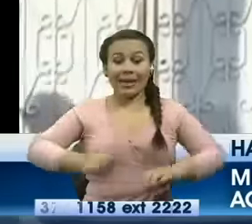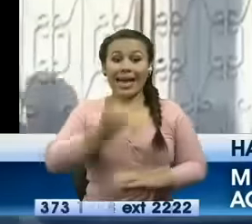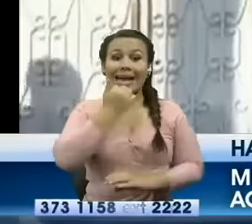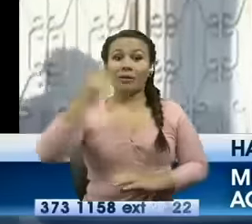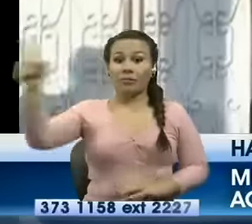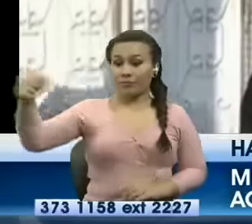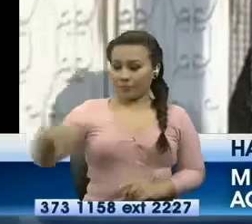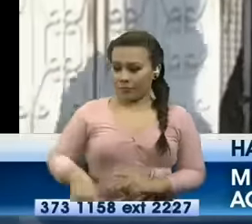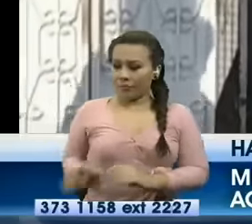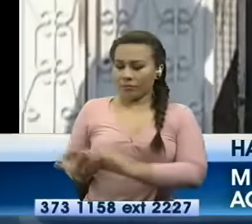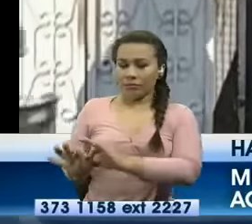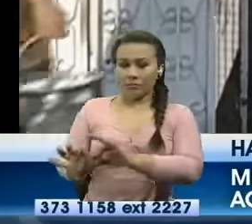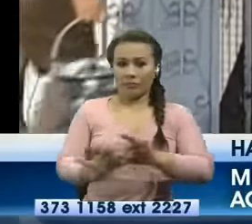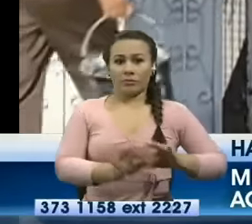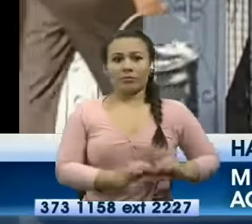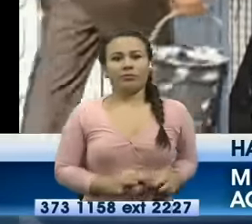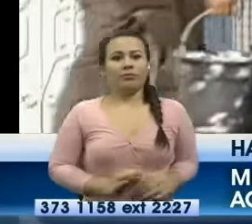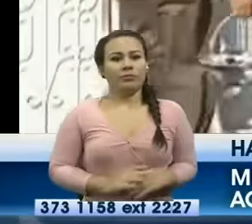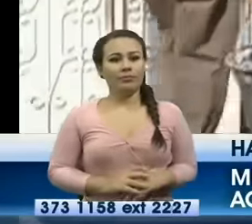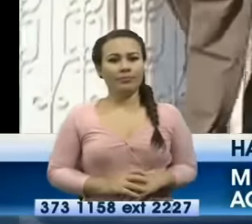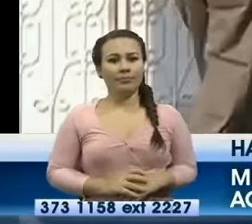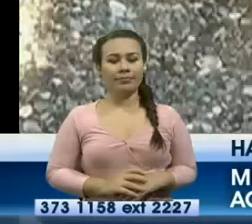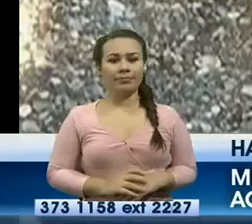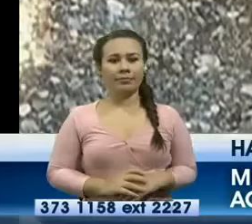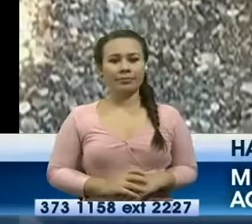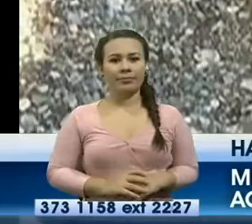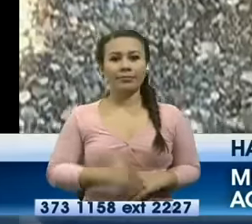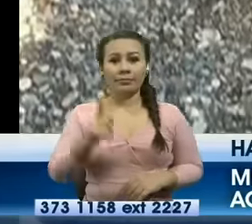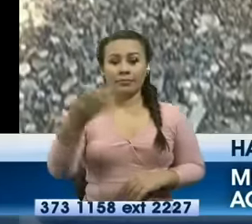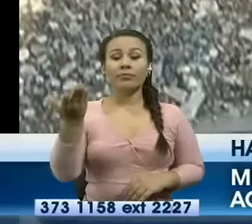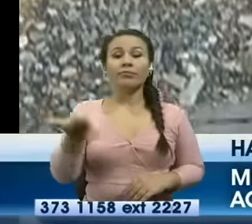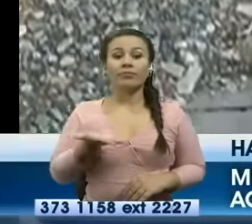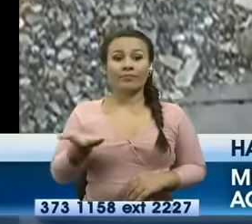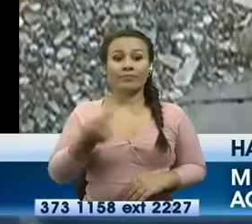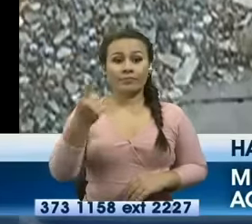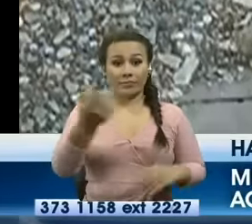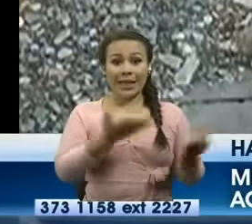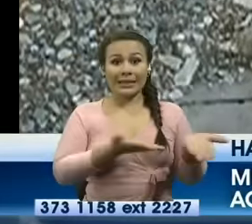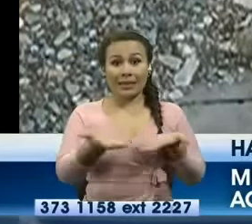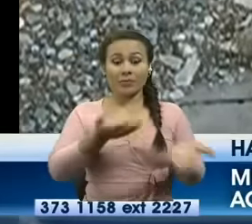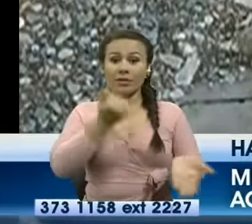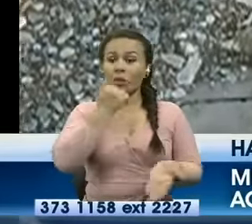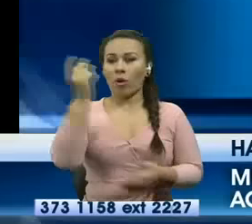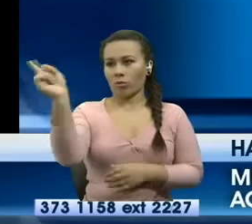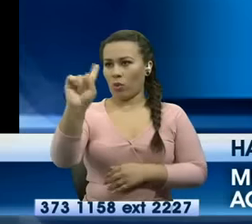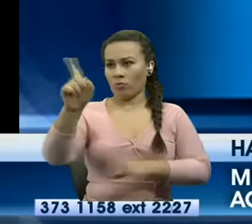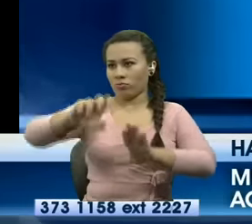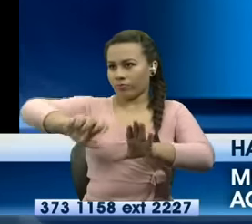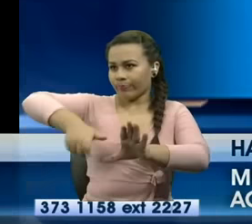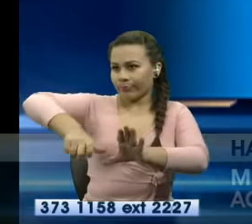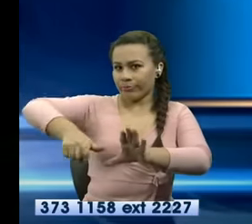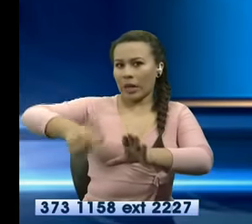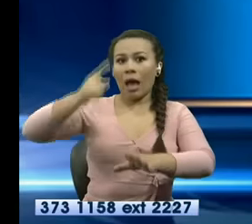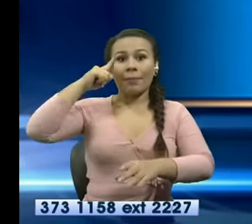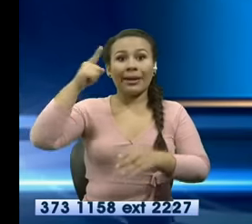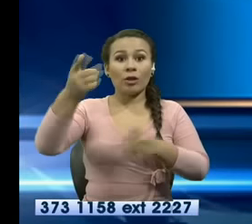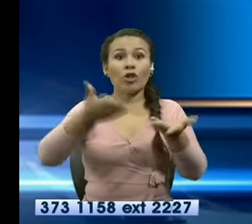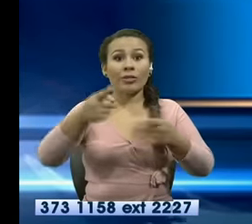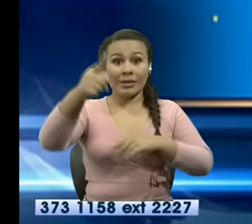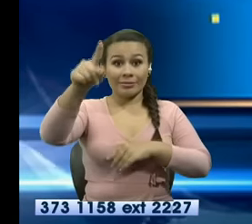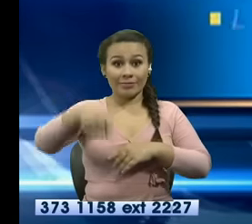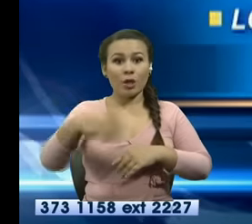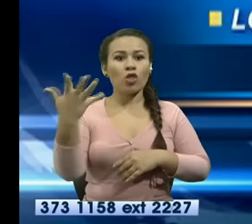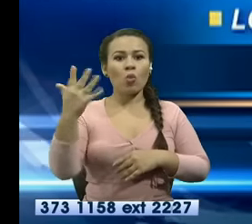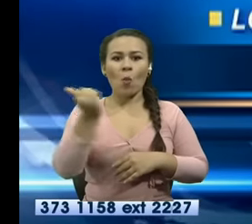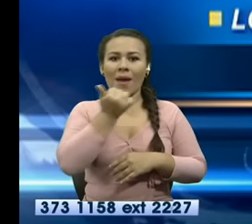reportó la intervención en el sitio del daño teniendo que interrumpir el servicio en la cooperativa Évanos la Ciudadela Doña